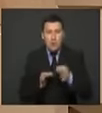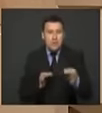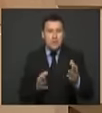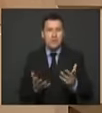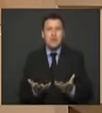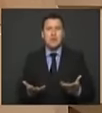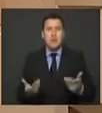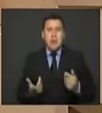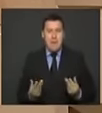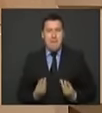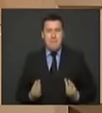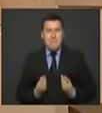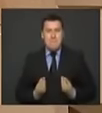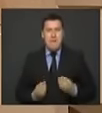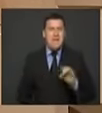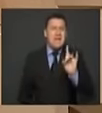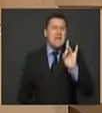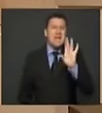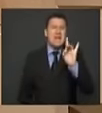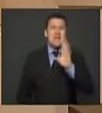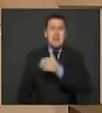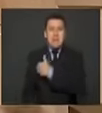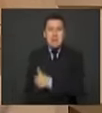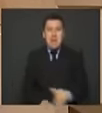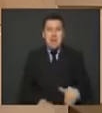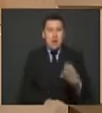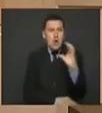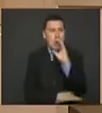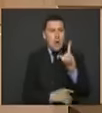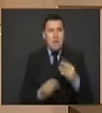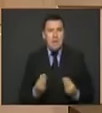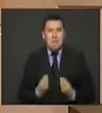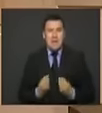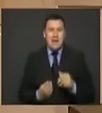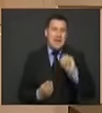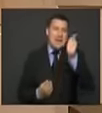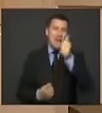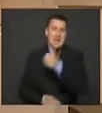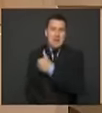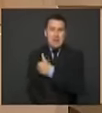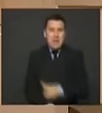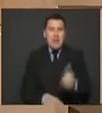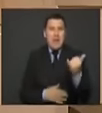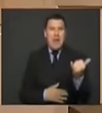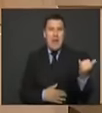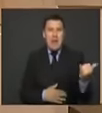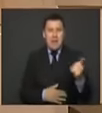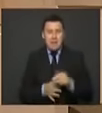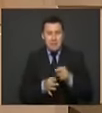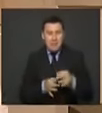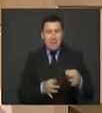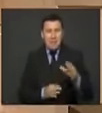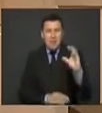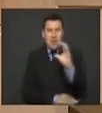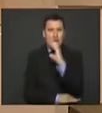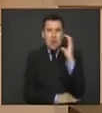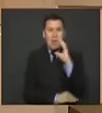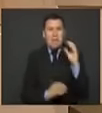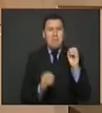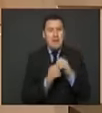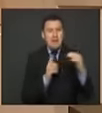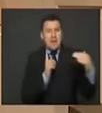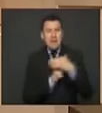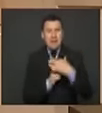donde viven 15 millones de colombianos, 10 millones de ellos rurales, de la Colombia rural más